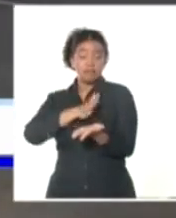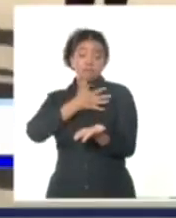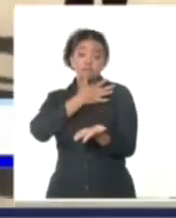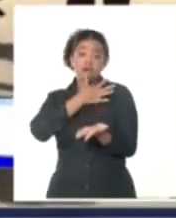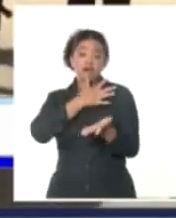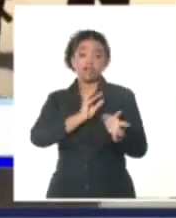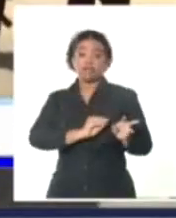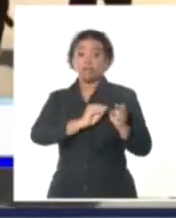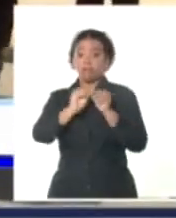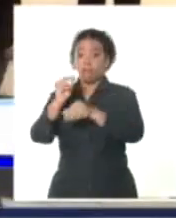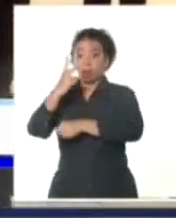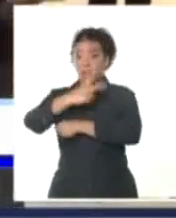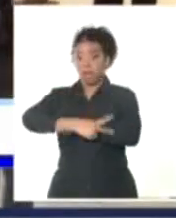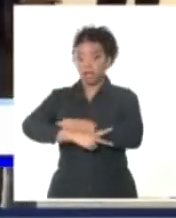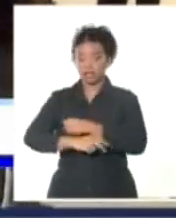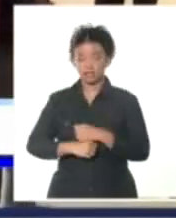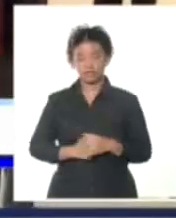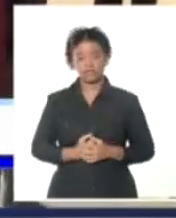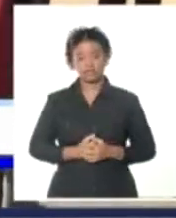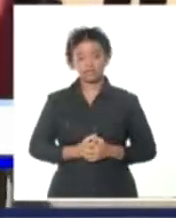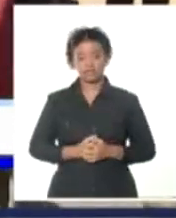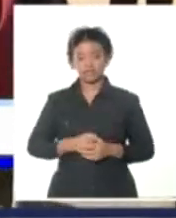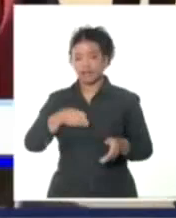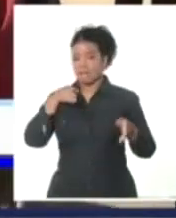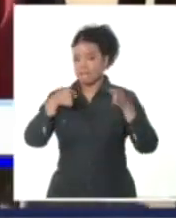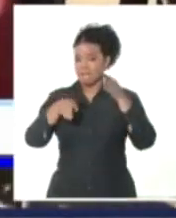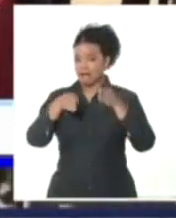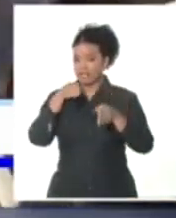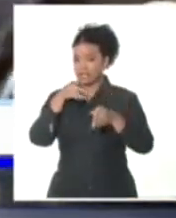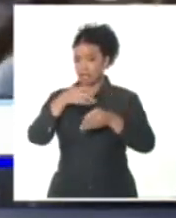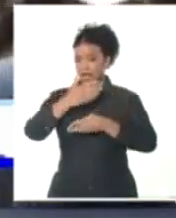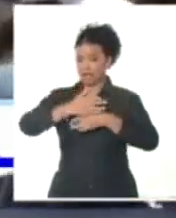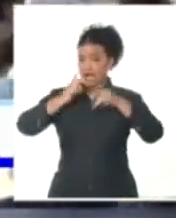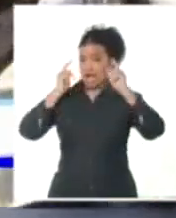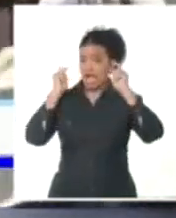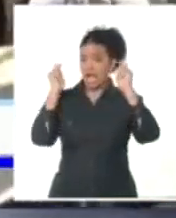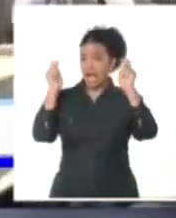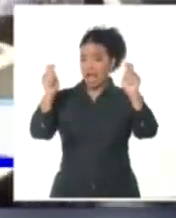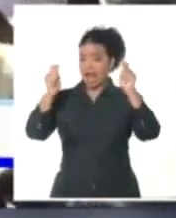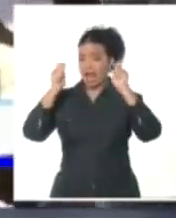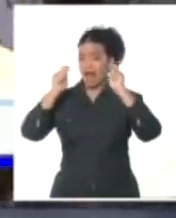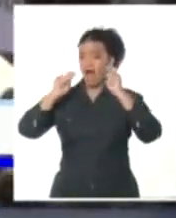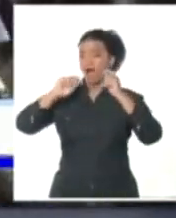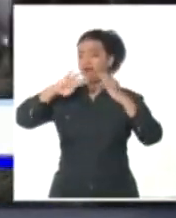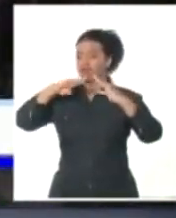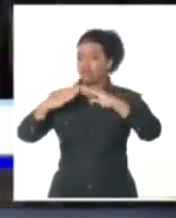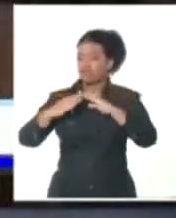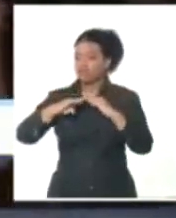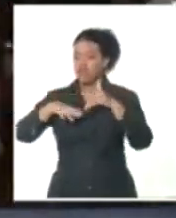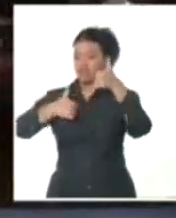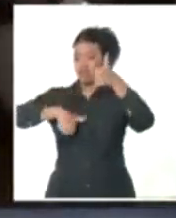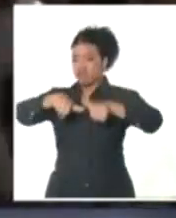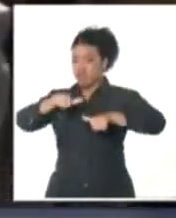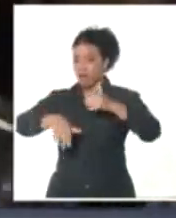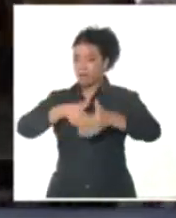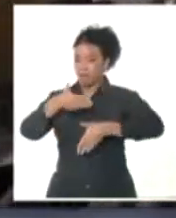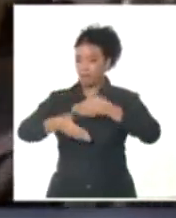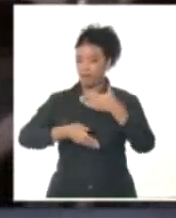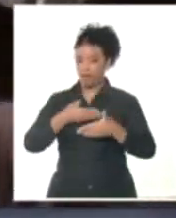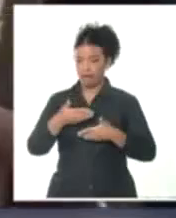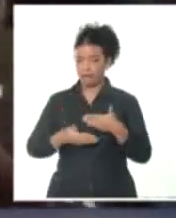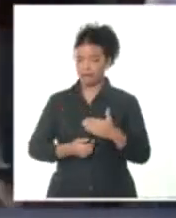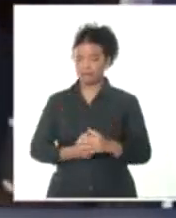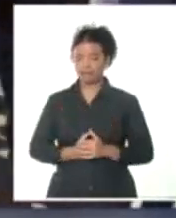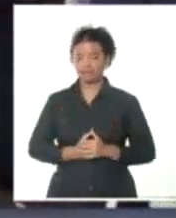países de origen. Los participantes en la interrupción vial pelearon con transportistas y comerciantes que viajan entre los dos países habitualmente.